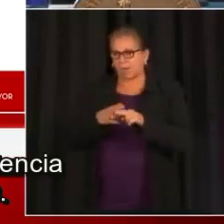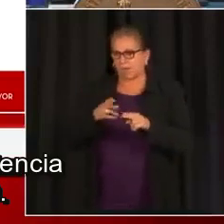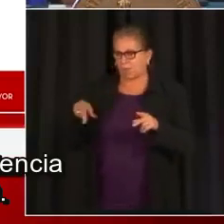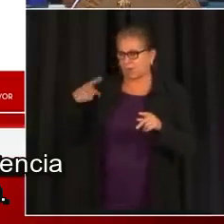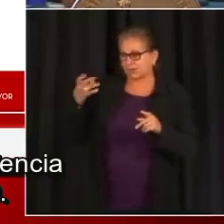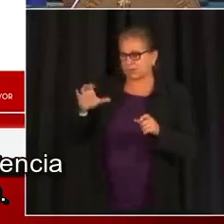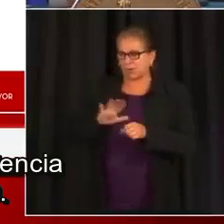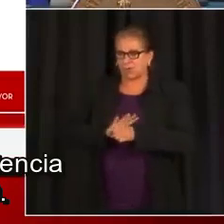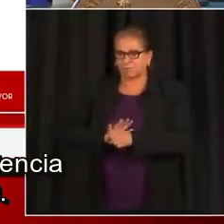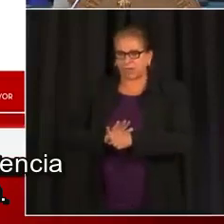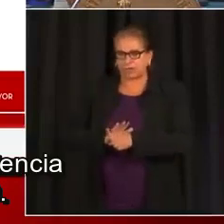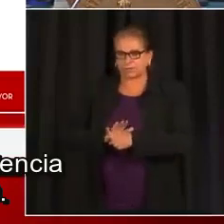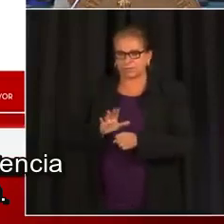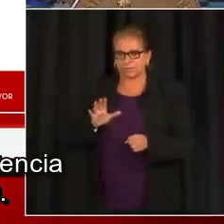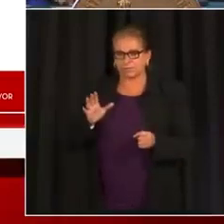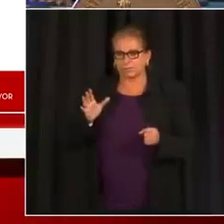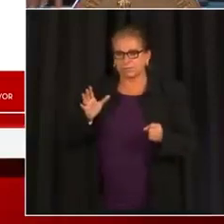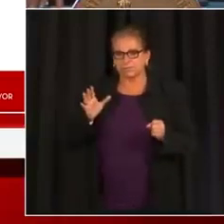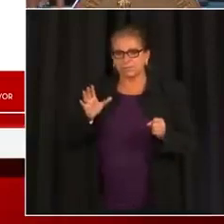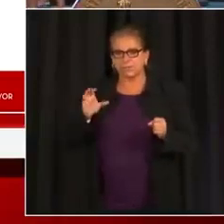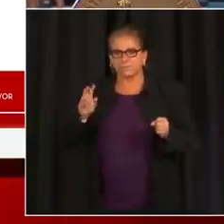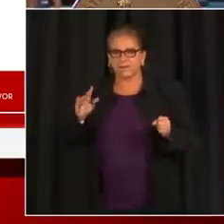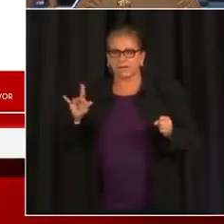del distrito con la COVID-19.